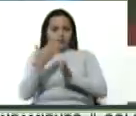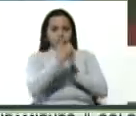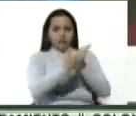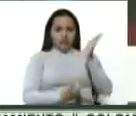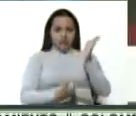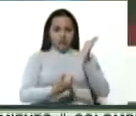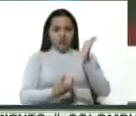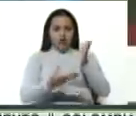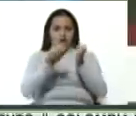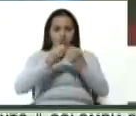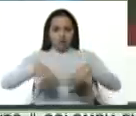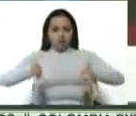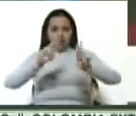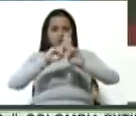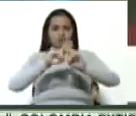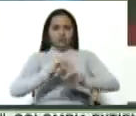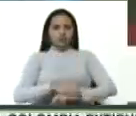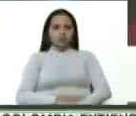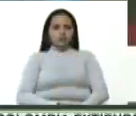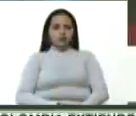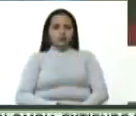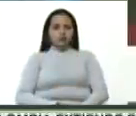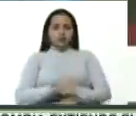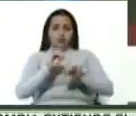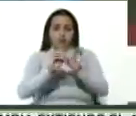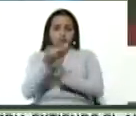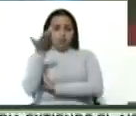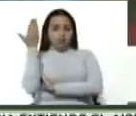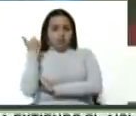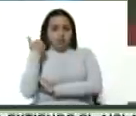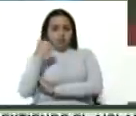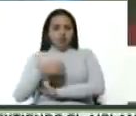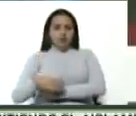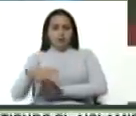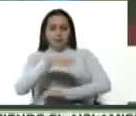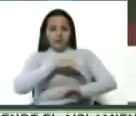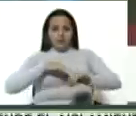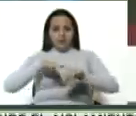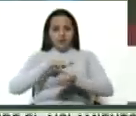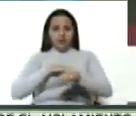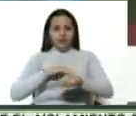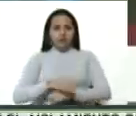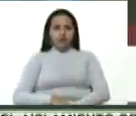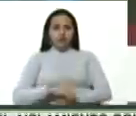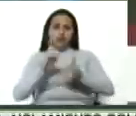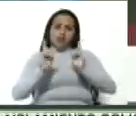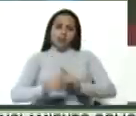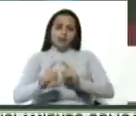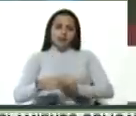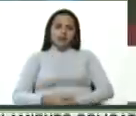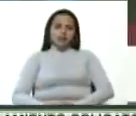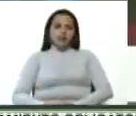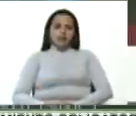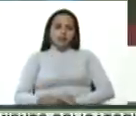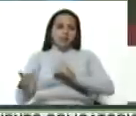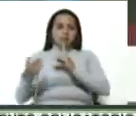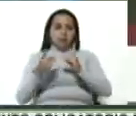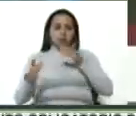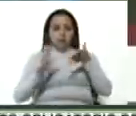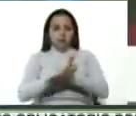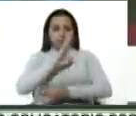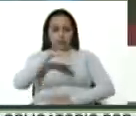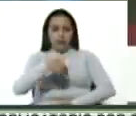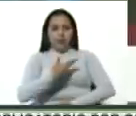las Naciones Unidas. Por eso ayer con el ministro Lavrov también hablábamos de poder